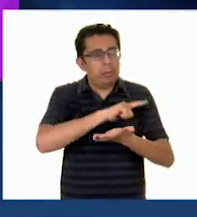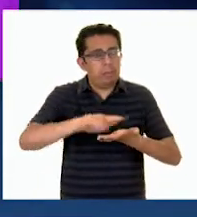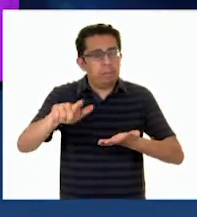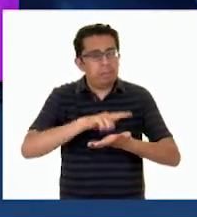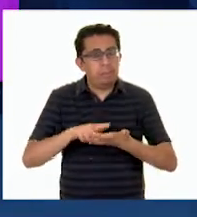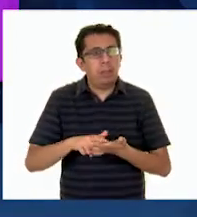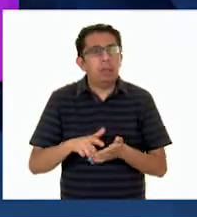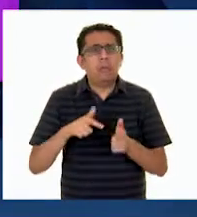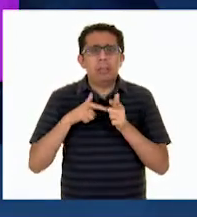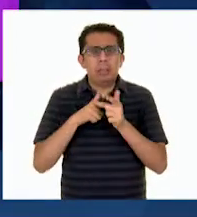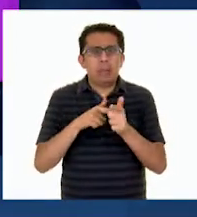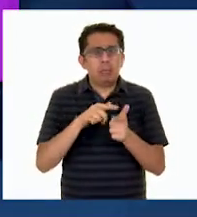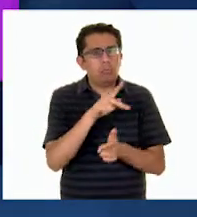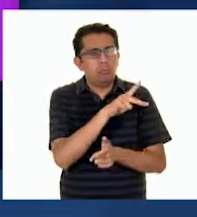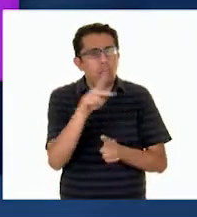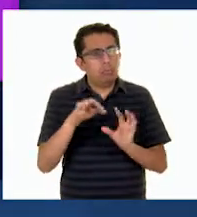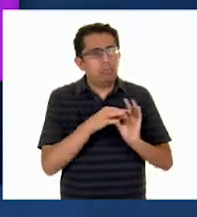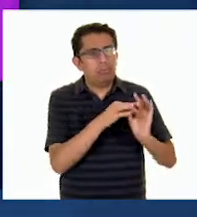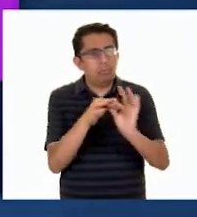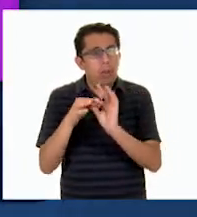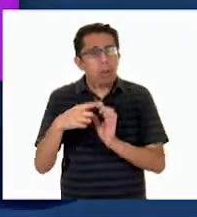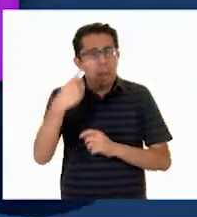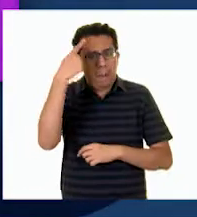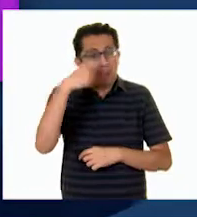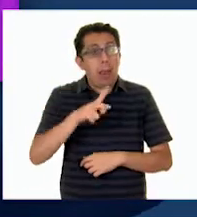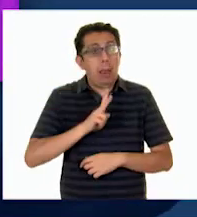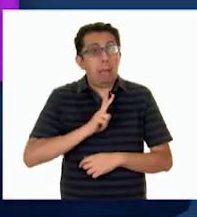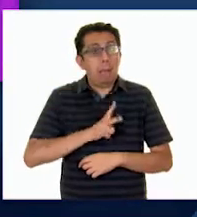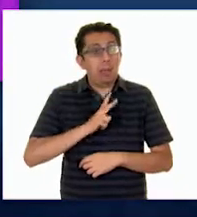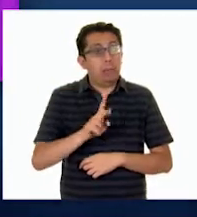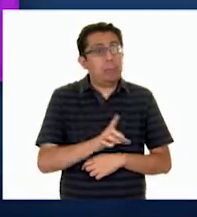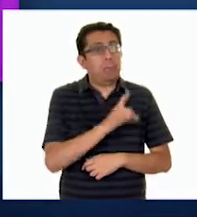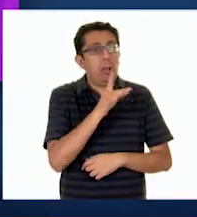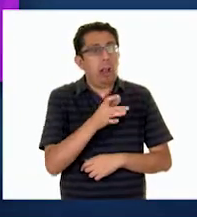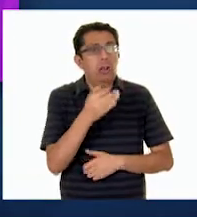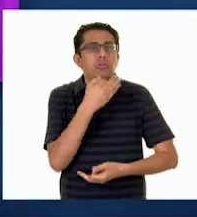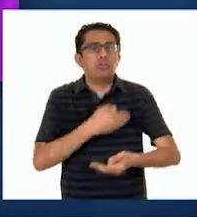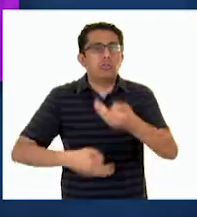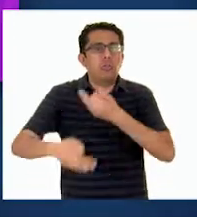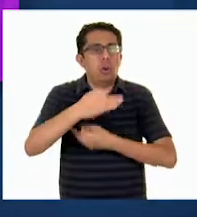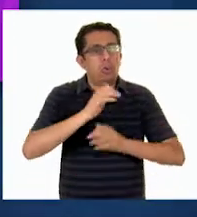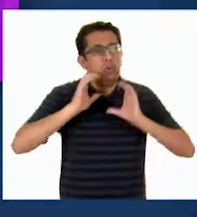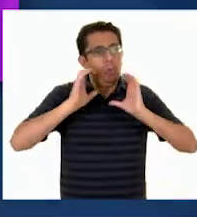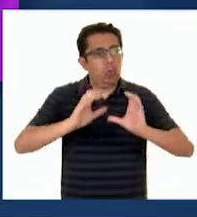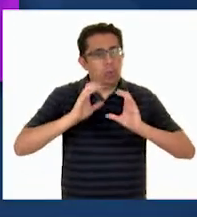¡Sigamos luchando juntos contra este virus cuidándonos los unos a los otros!